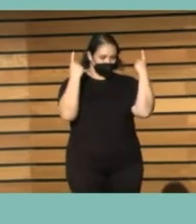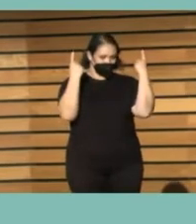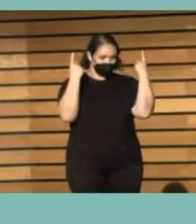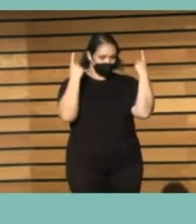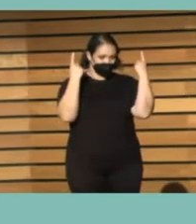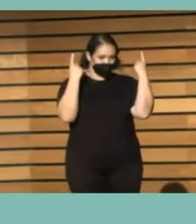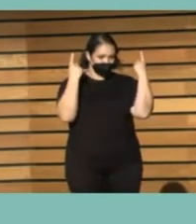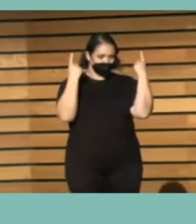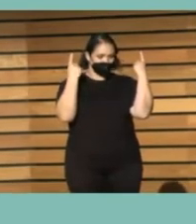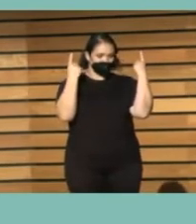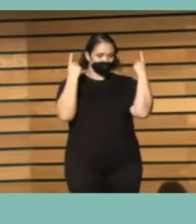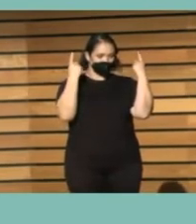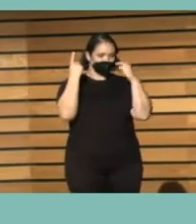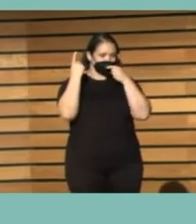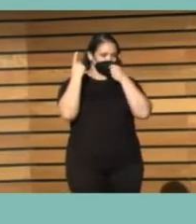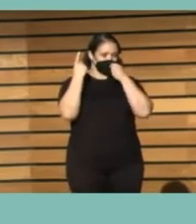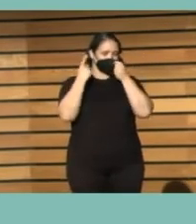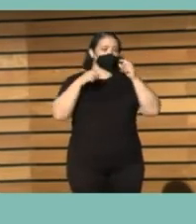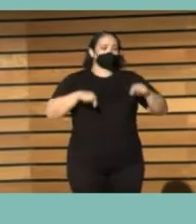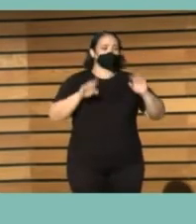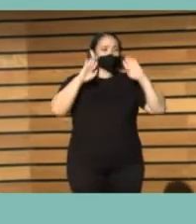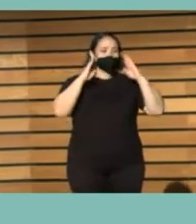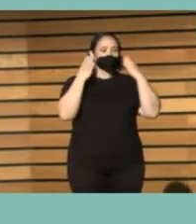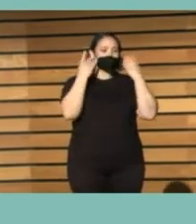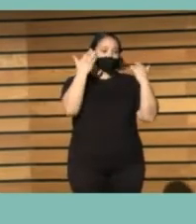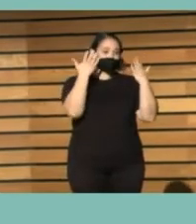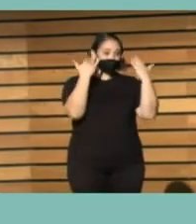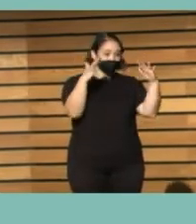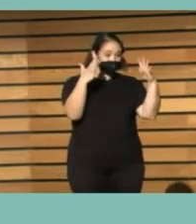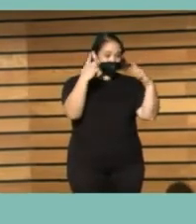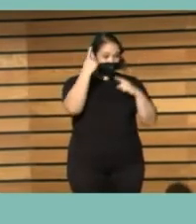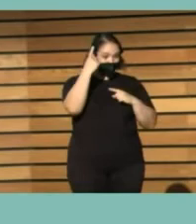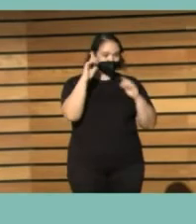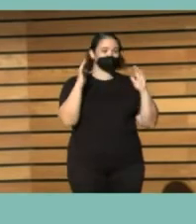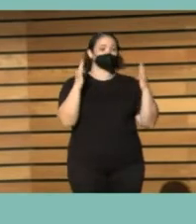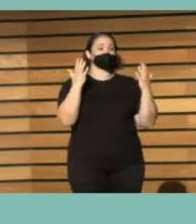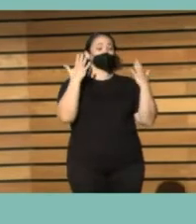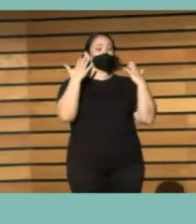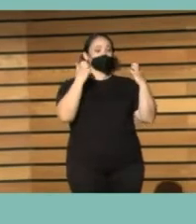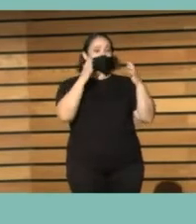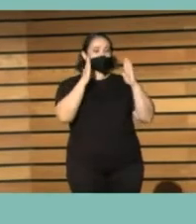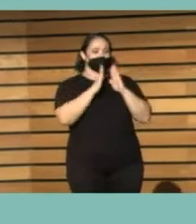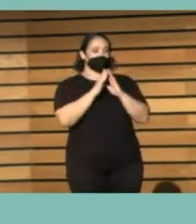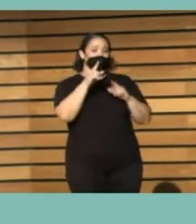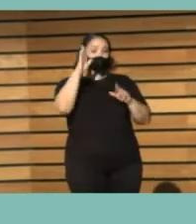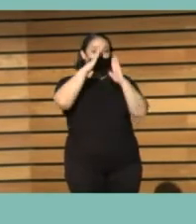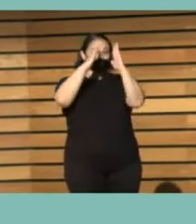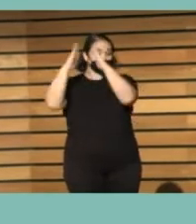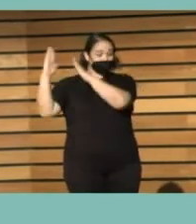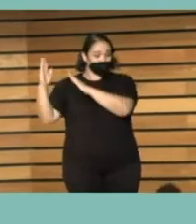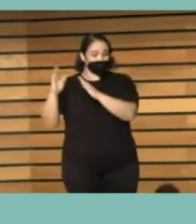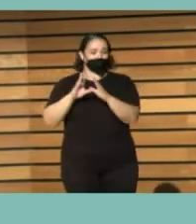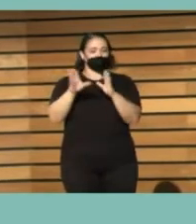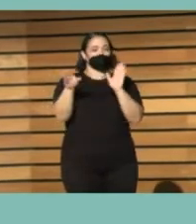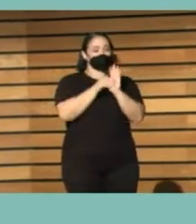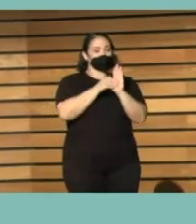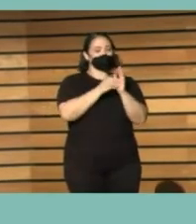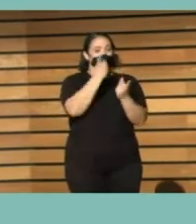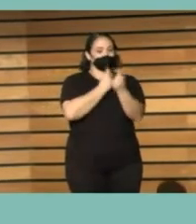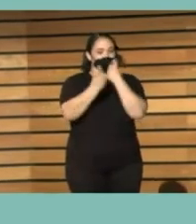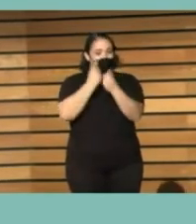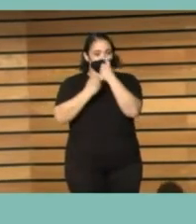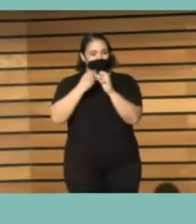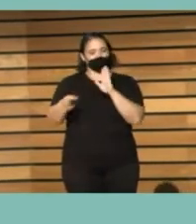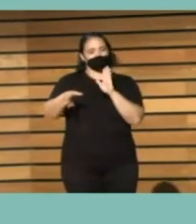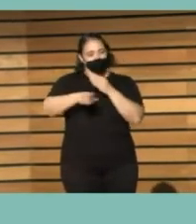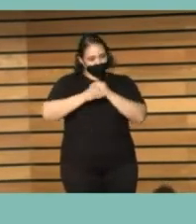llamamiento en este Congreso es que es importante que todas las bibliotecas cumplimenten los cuestionarios y adquieran